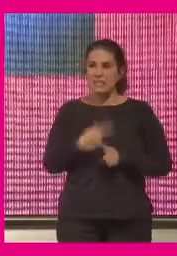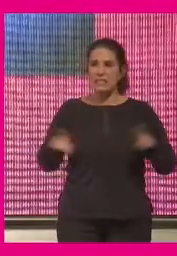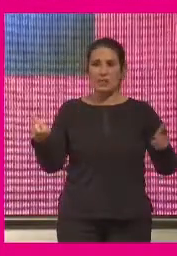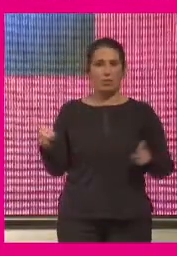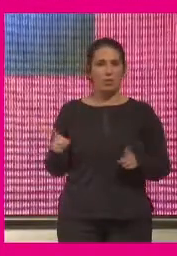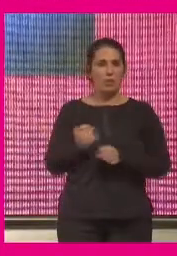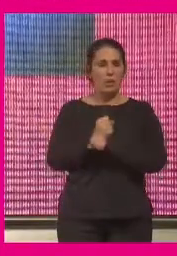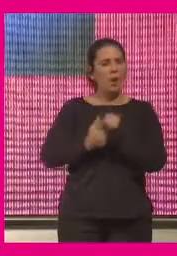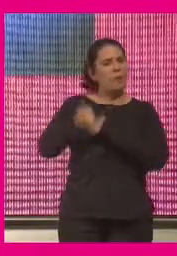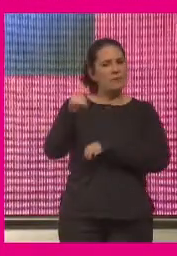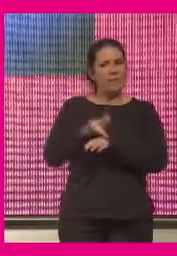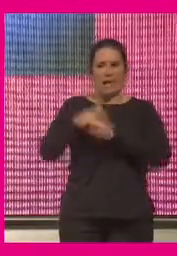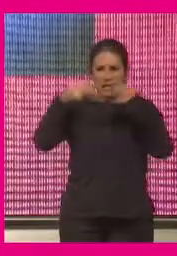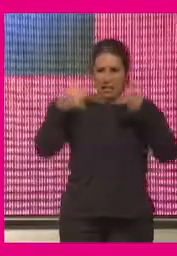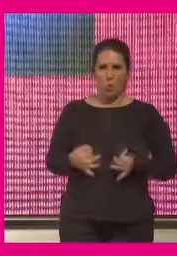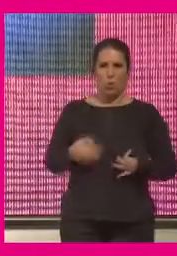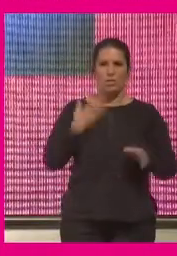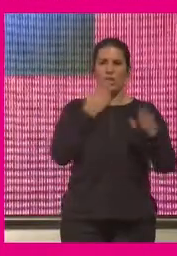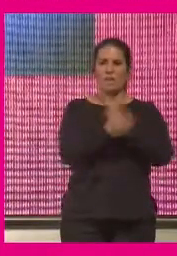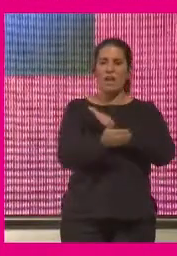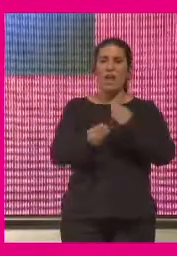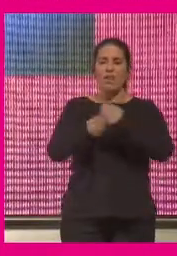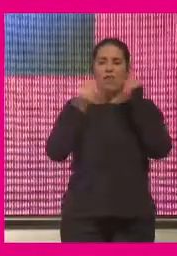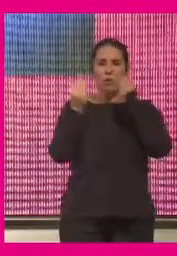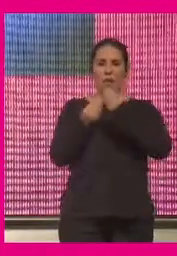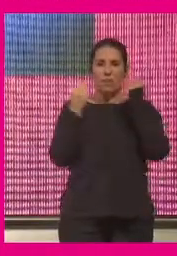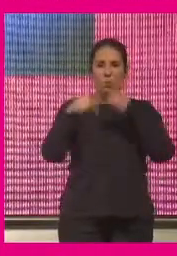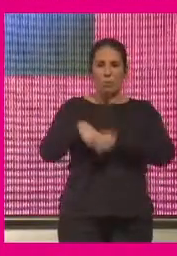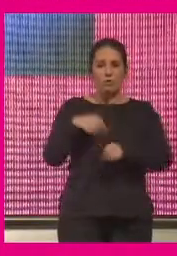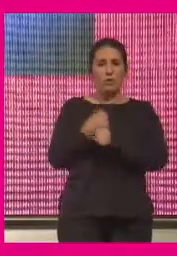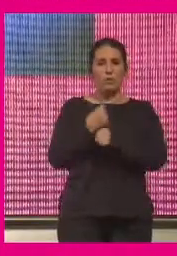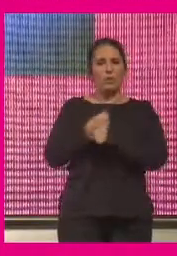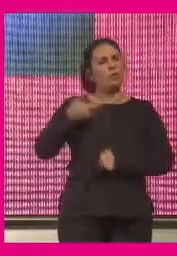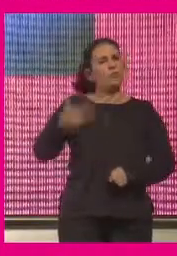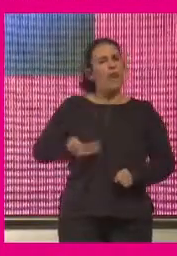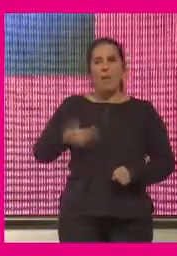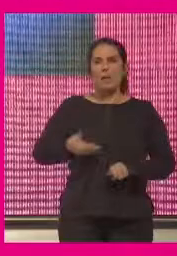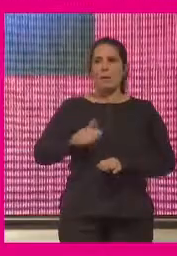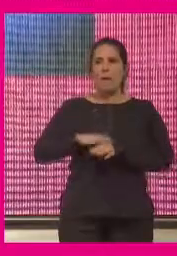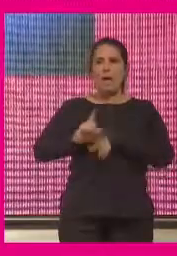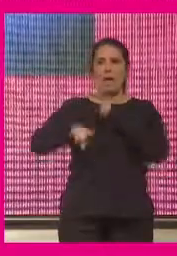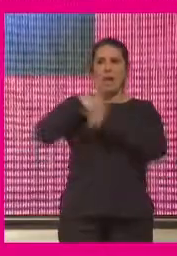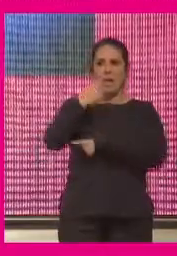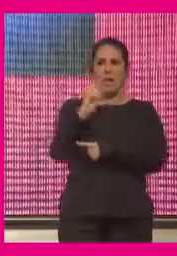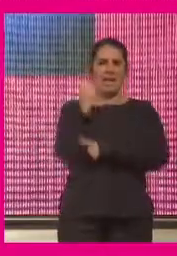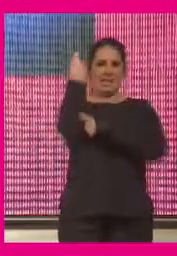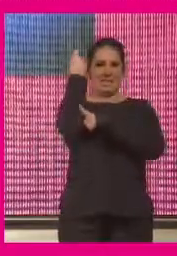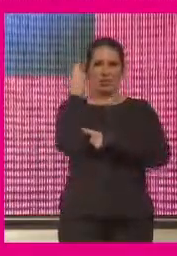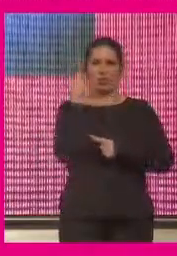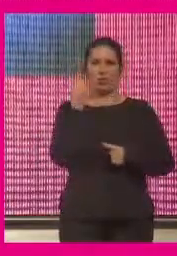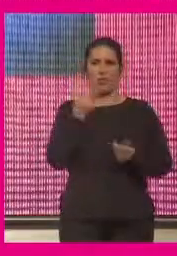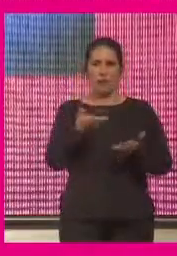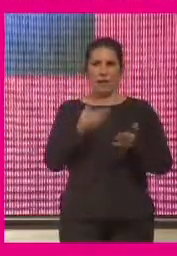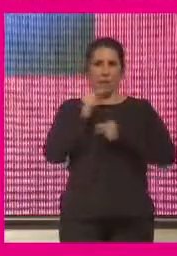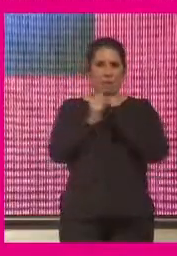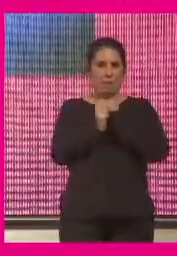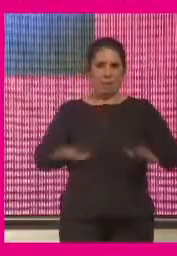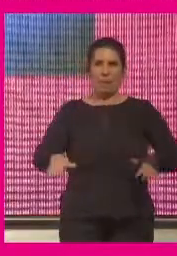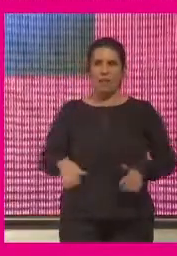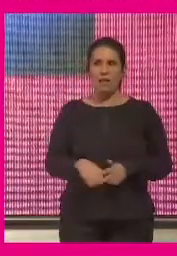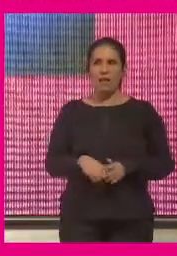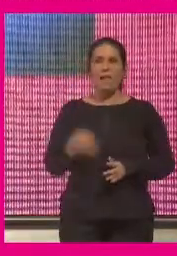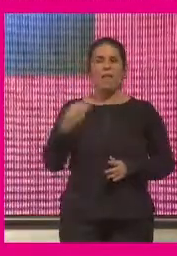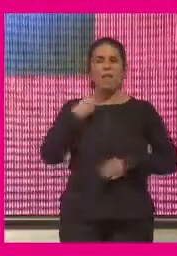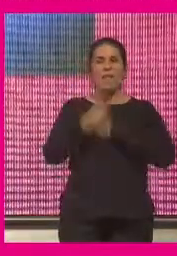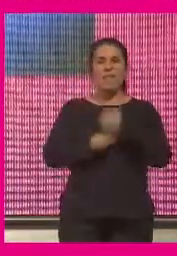de trabajo mucho más digital por lo tanto la formación en el propio puesto de trabajo va a ser clave para poder salir exitosos de esta pandemia y lo tenemos